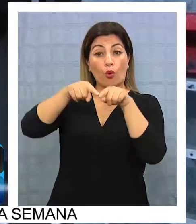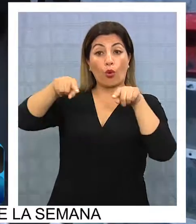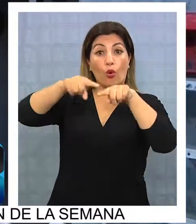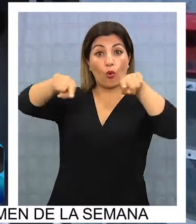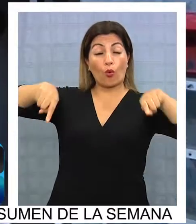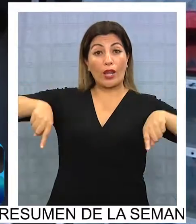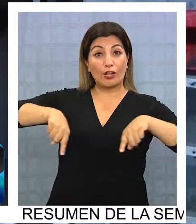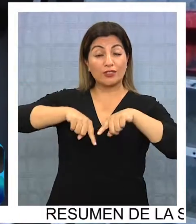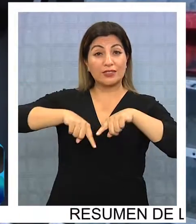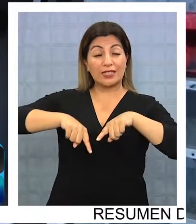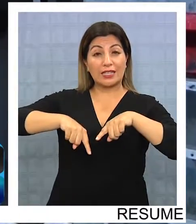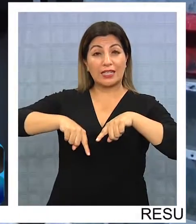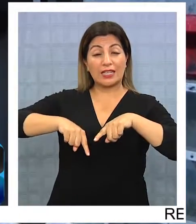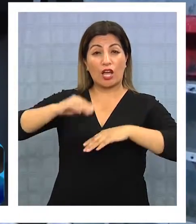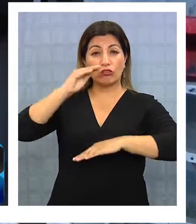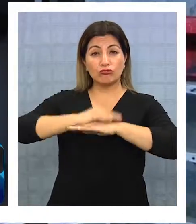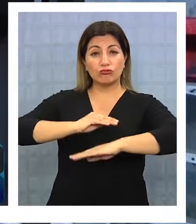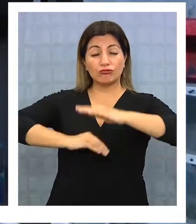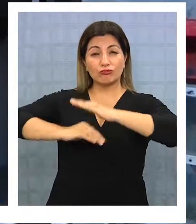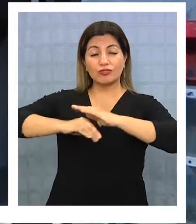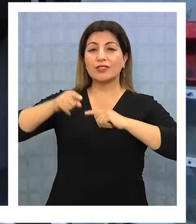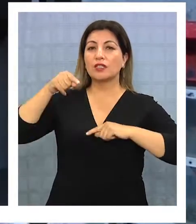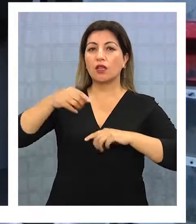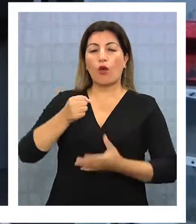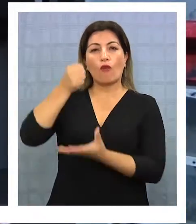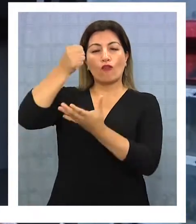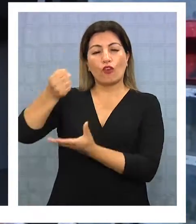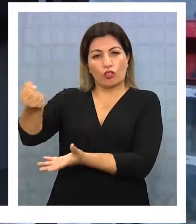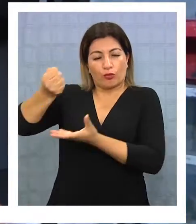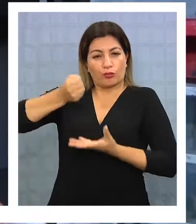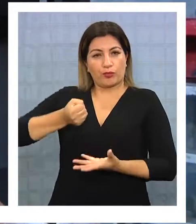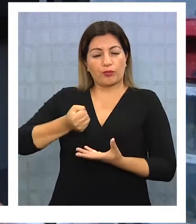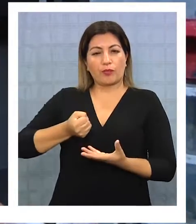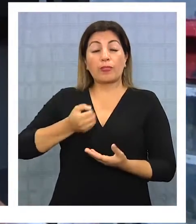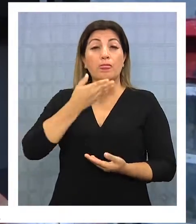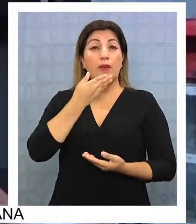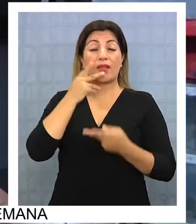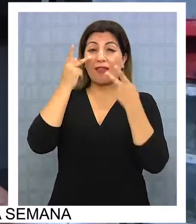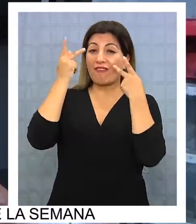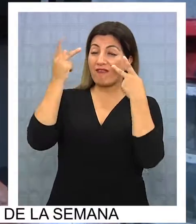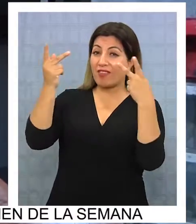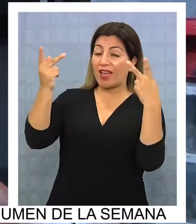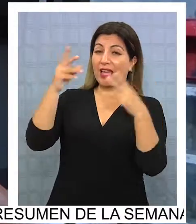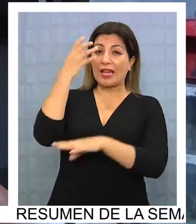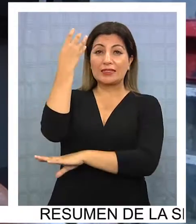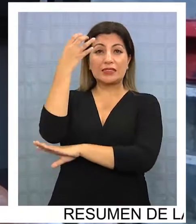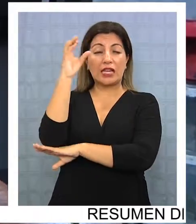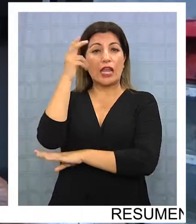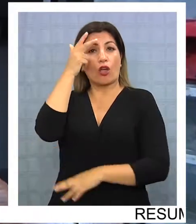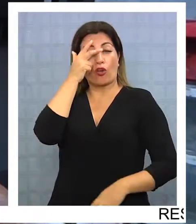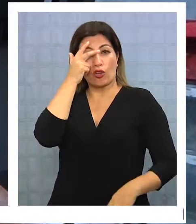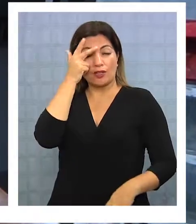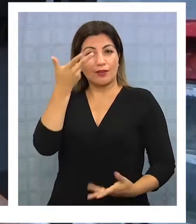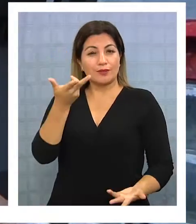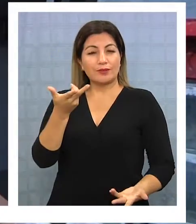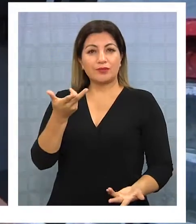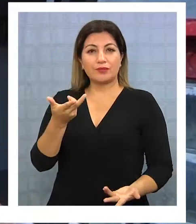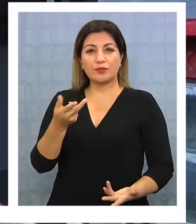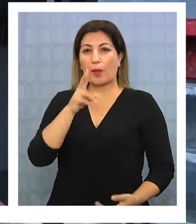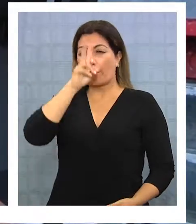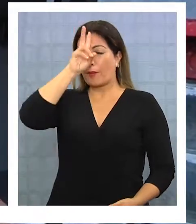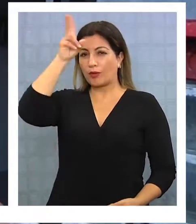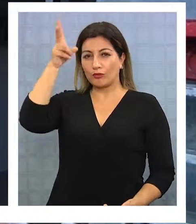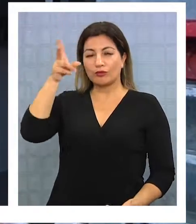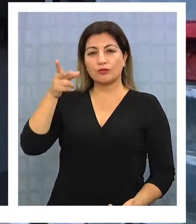también de cemento, la hicimos con unos fondos que ganamos acá. Y hemos salido a pasear a Serena, Coquimbo, al